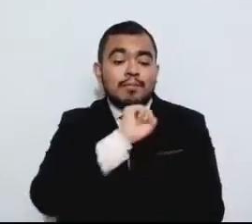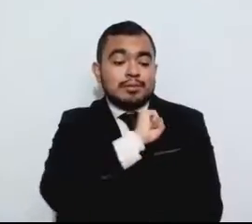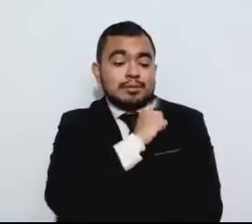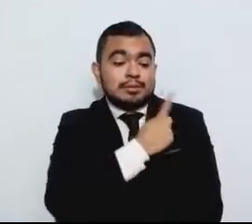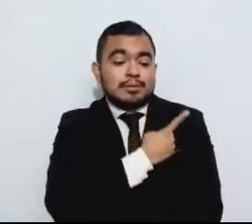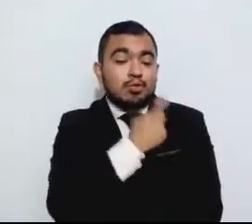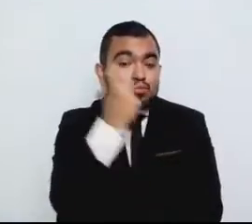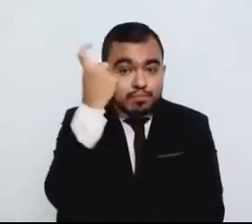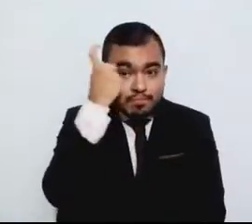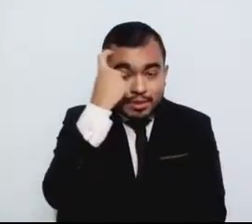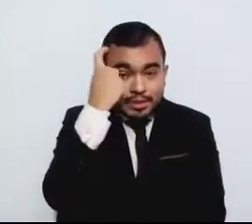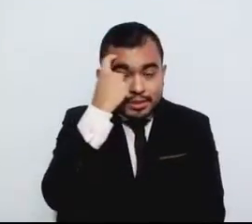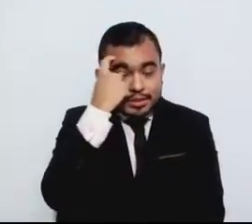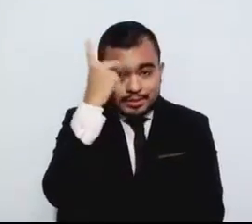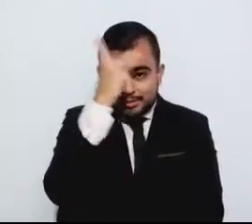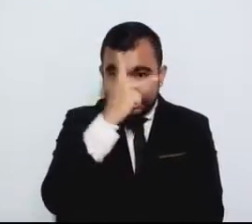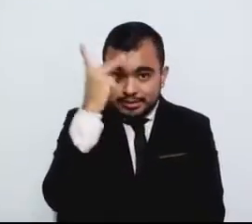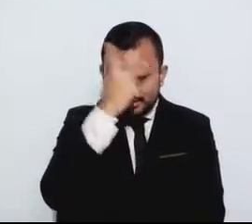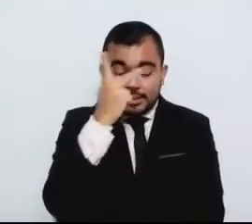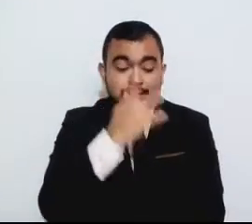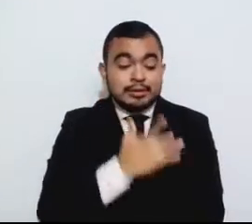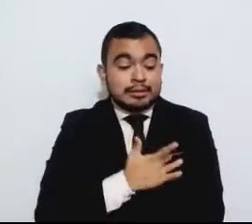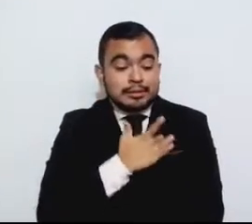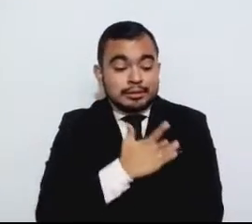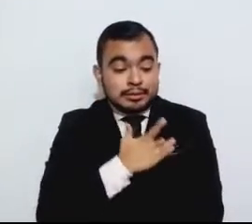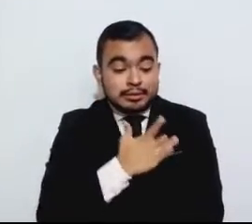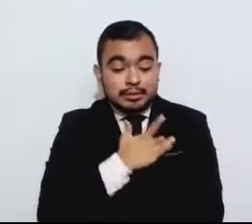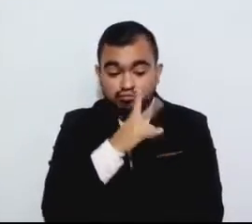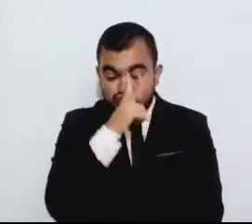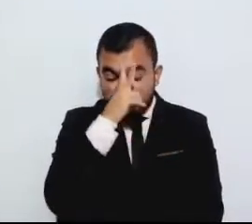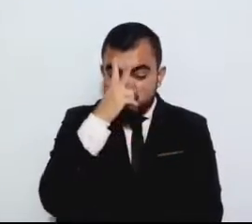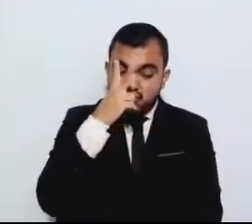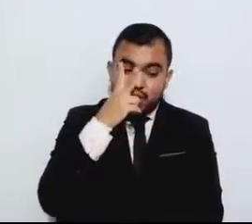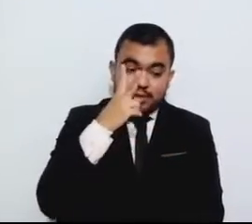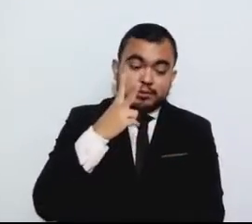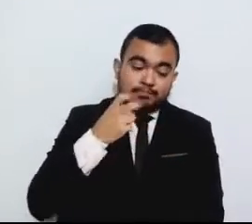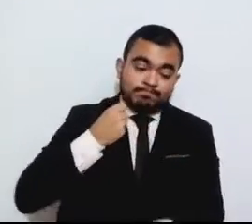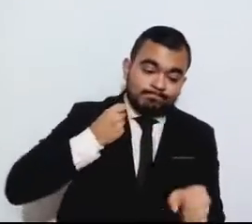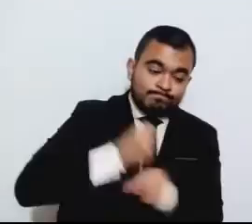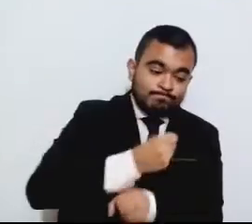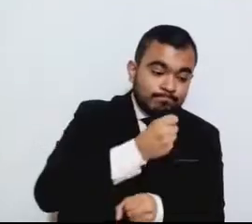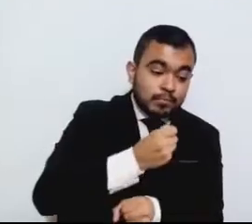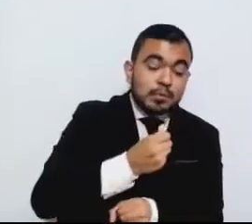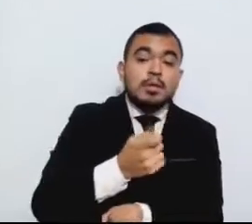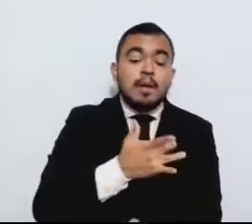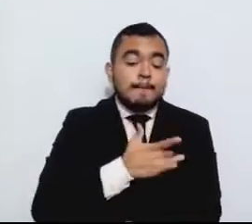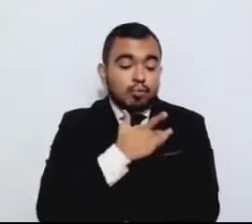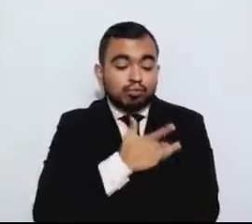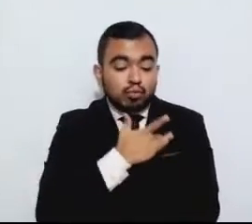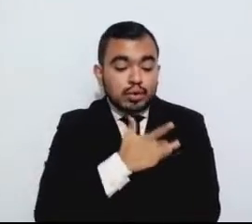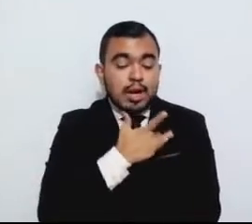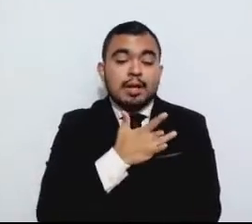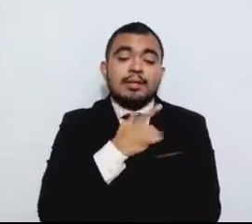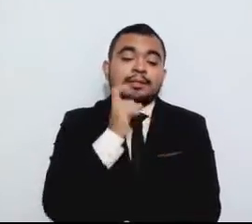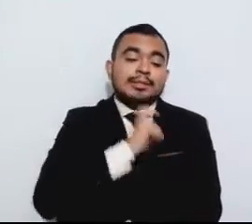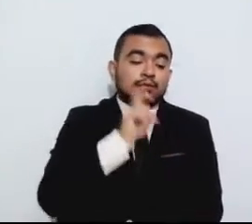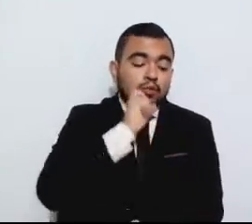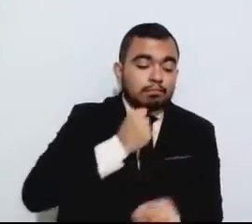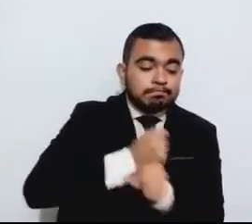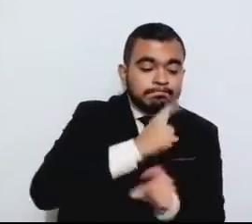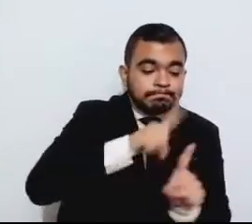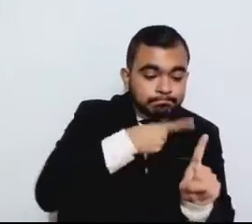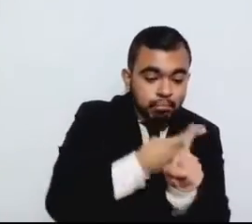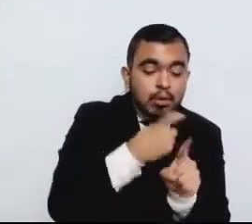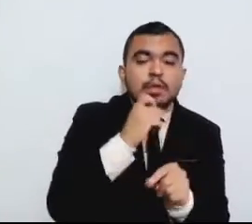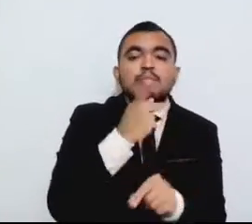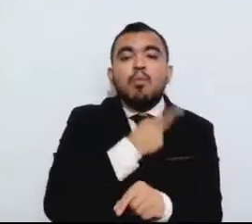violencia física, emocional y sexual y de pobreza familiar. A nivel mundial, ya existen